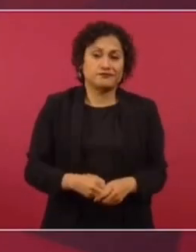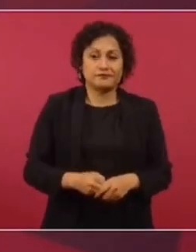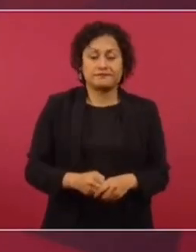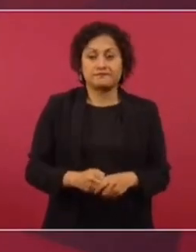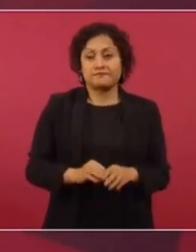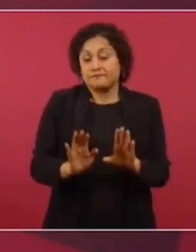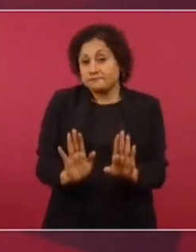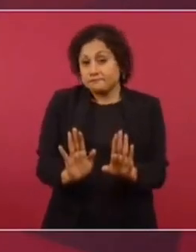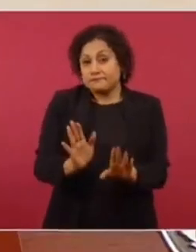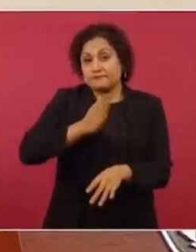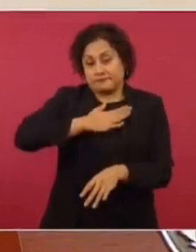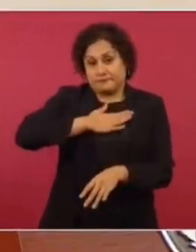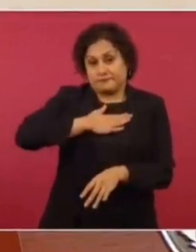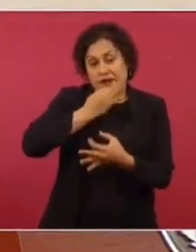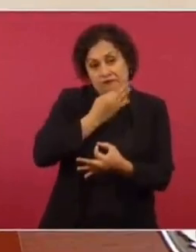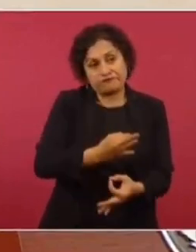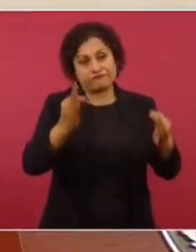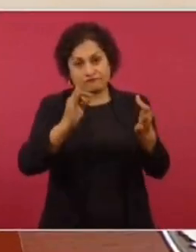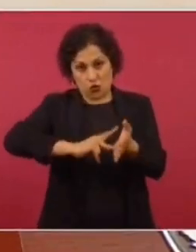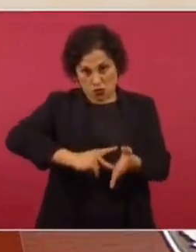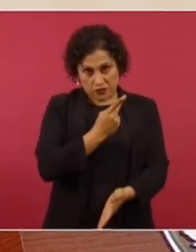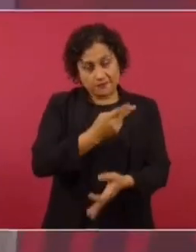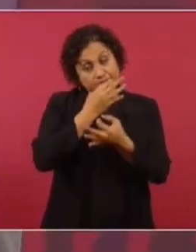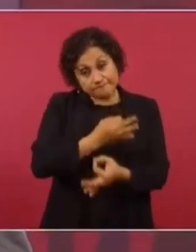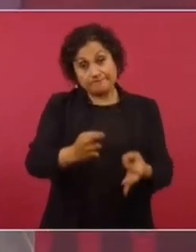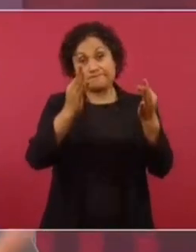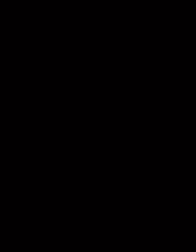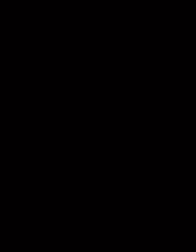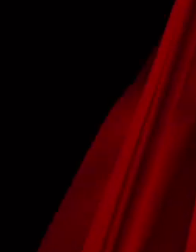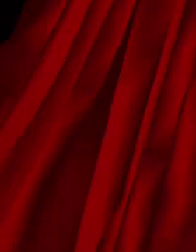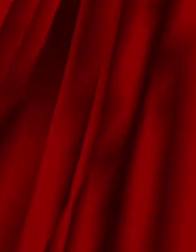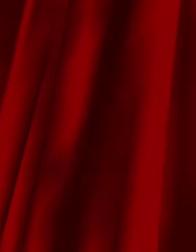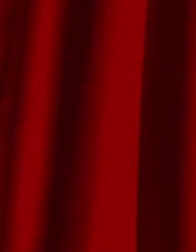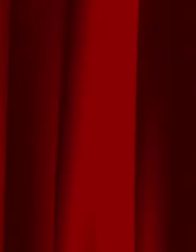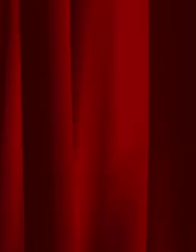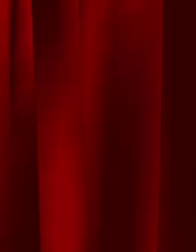Lo único que dejaría de manifiesto, una vez más, es que son muy ambiciosos.